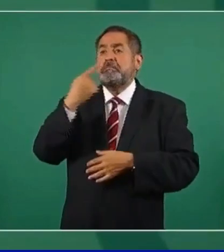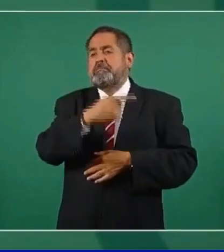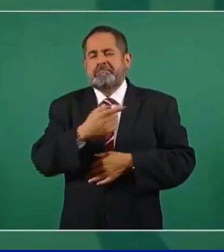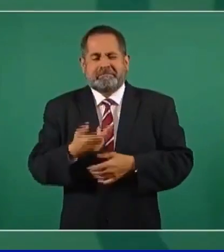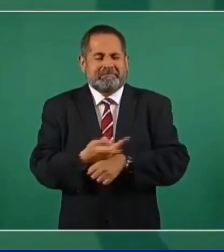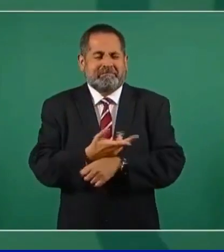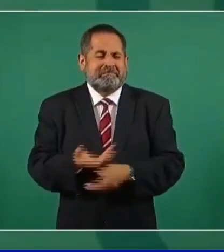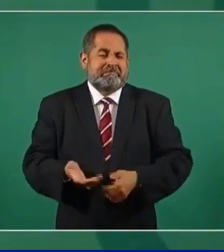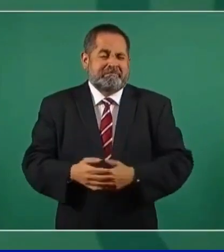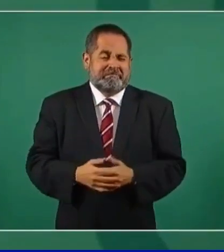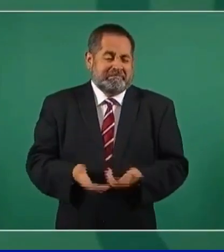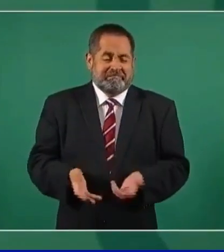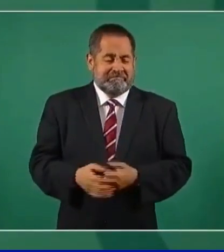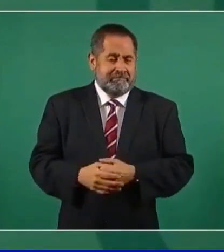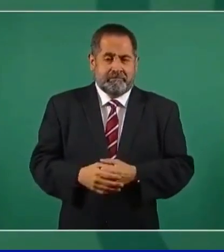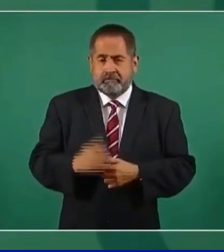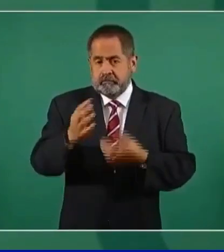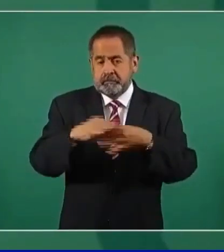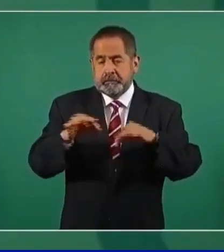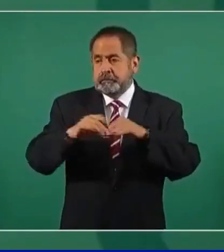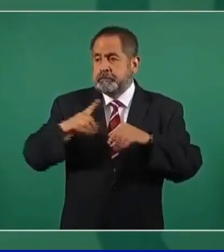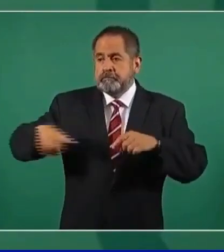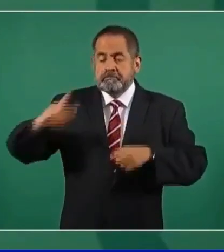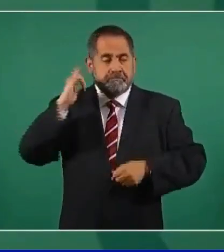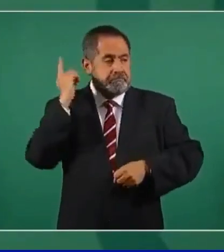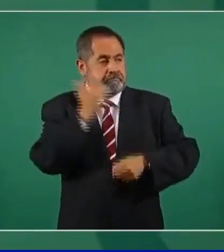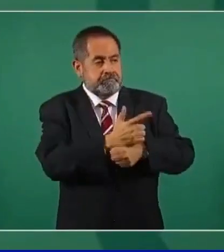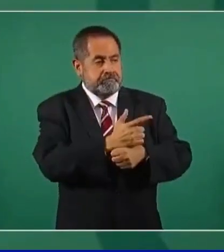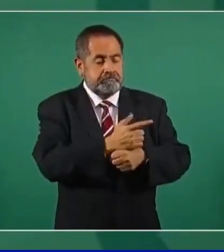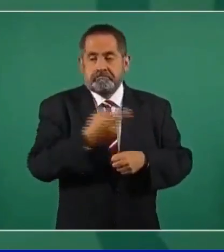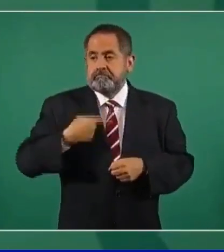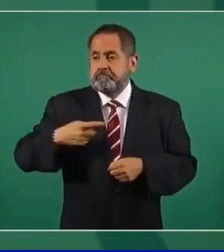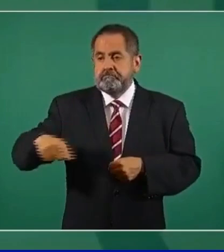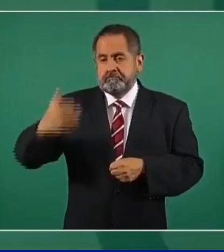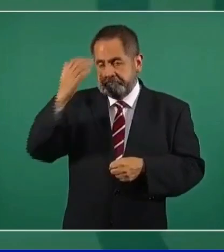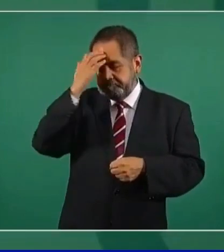porque lo más importante de todo es el cambio de mentalidad. Ahora,